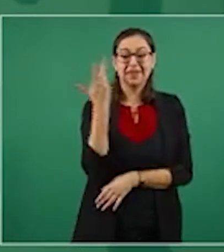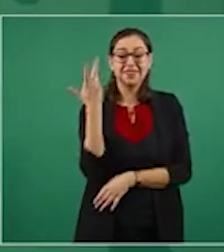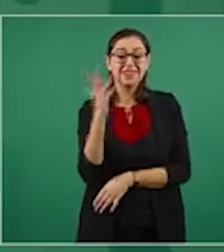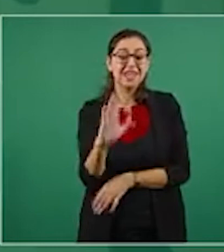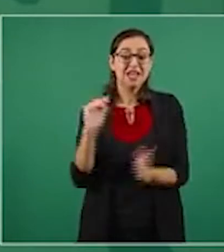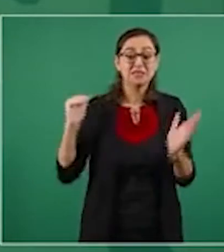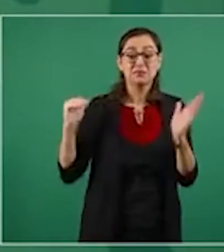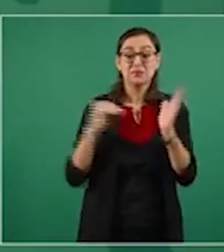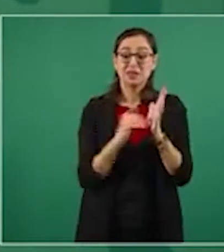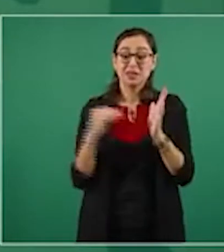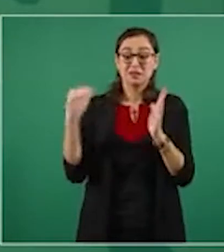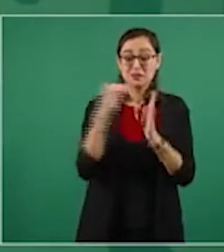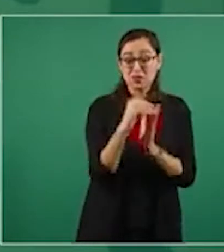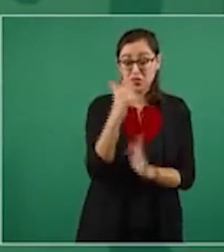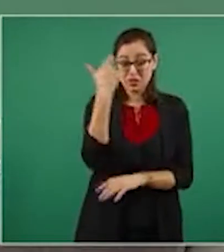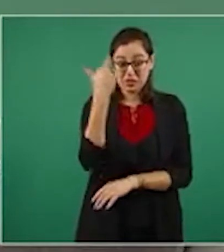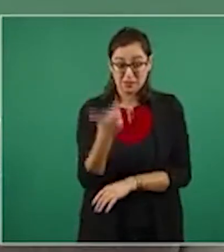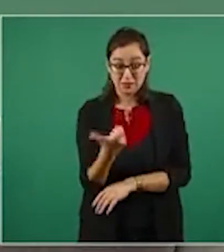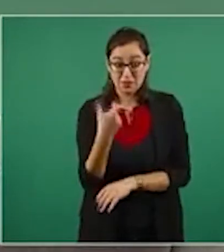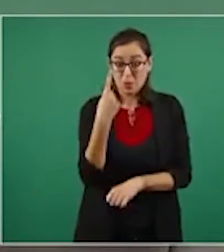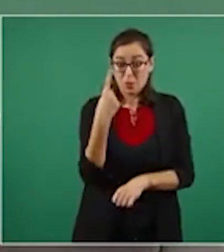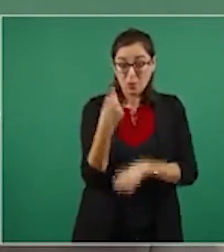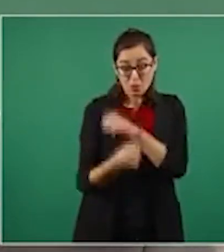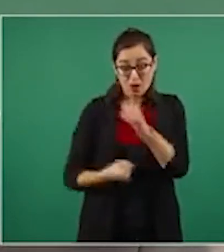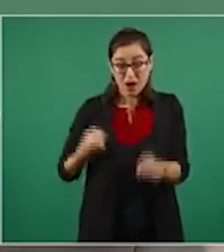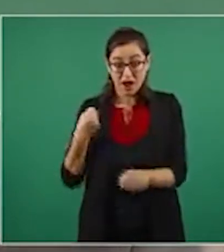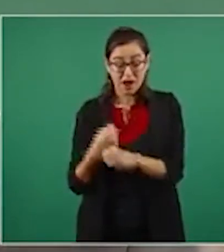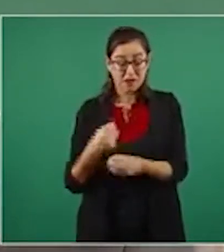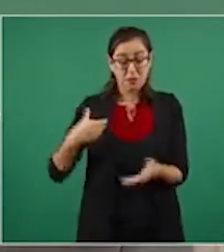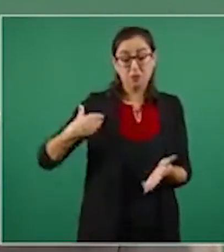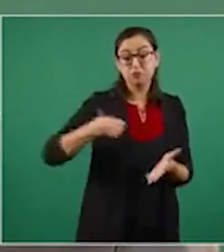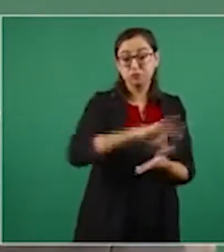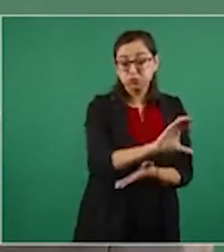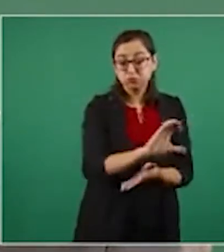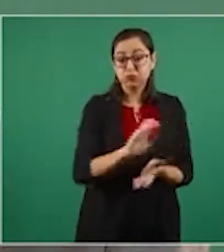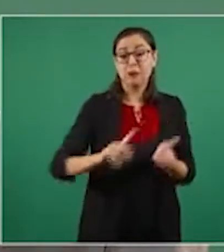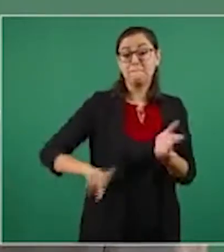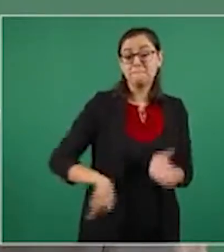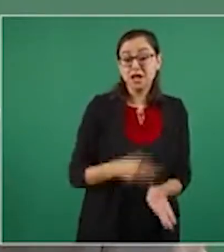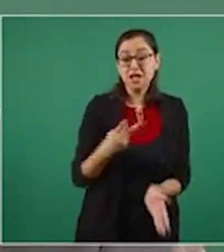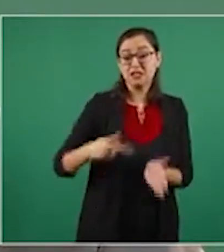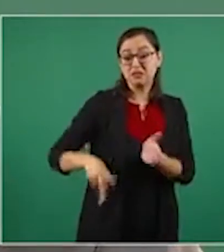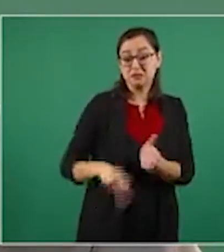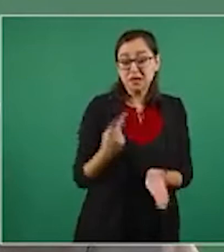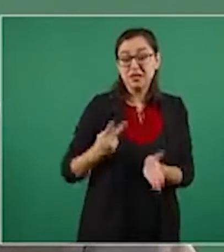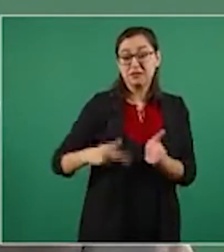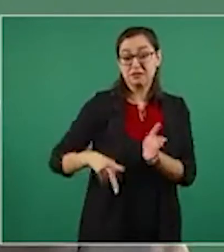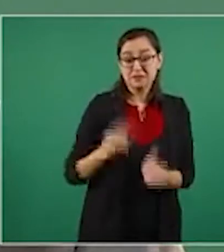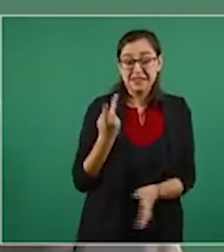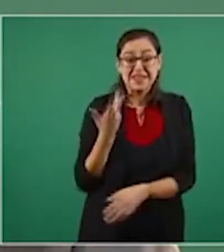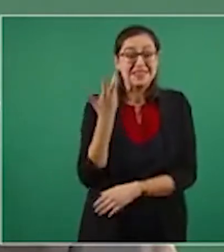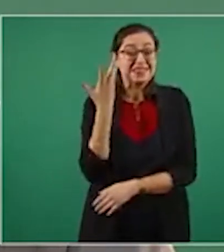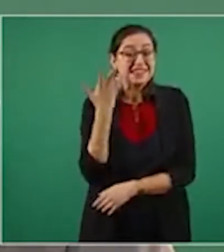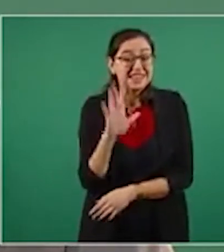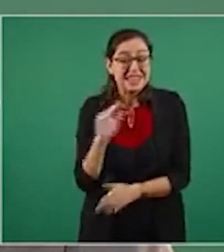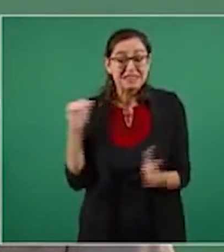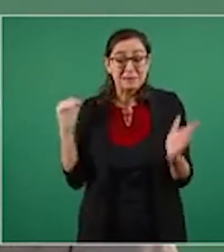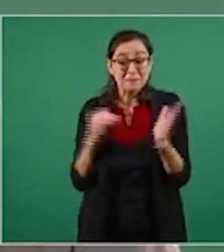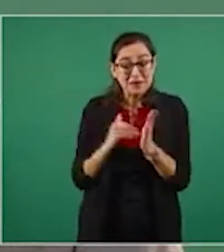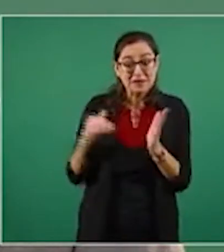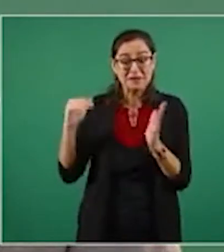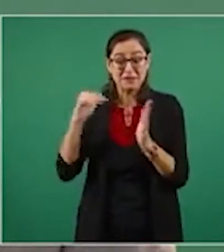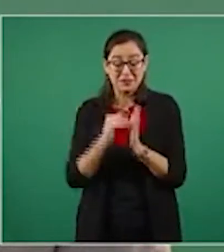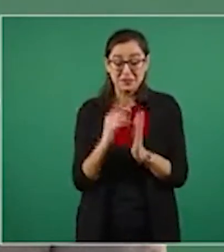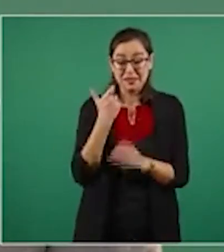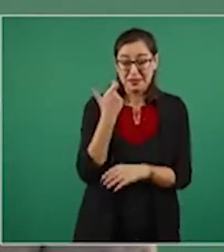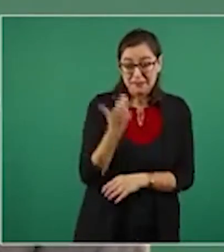Durante el pasado gobierno, 10 mil millones de pesos.